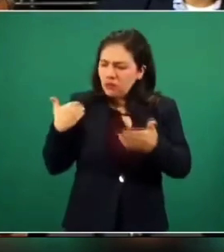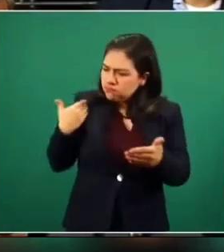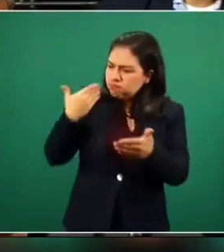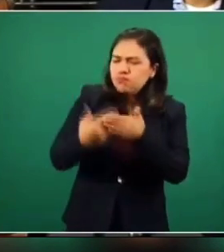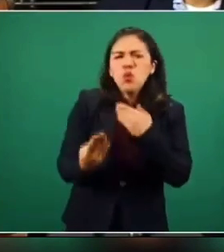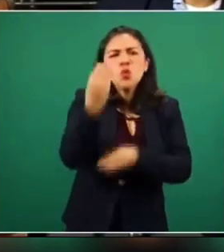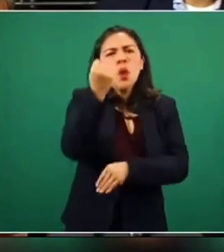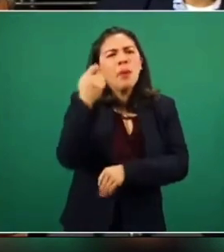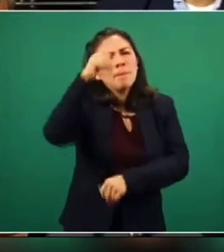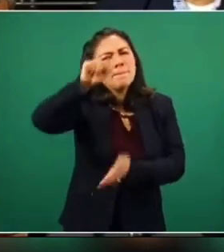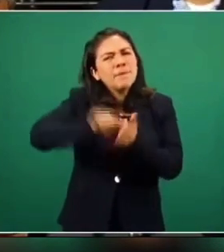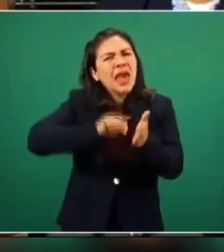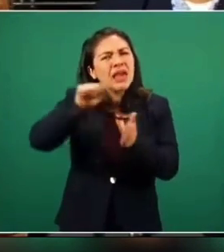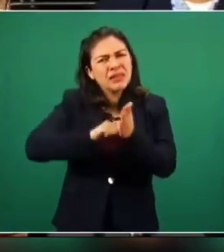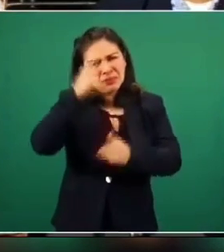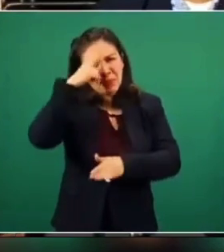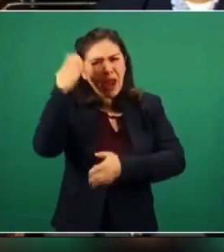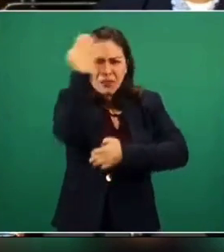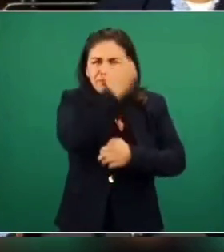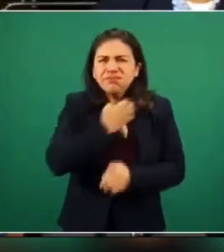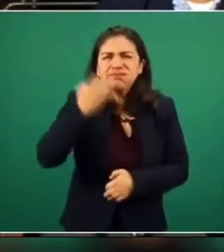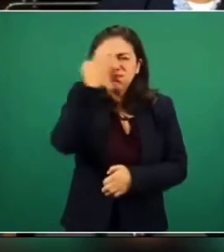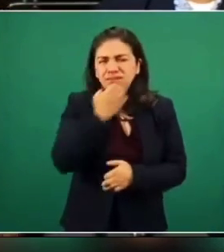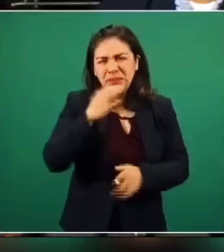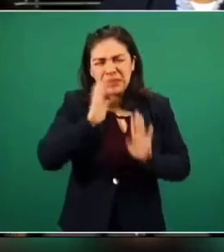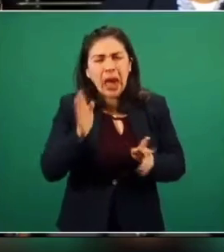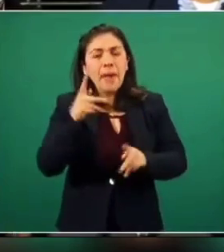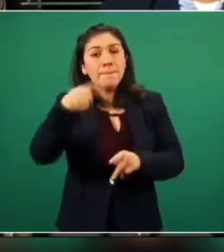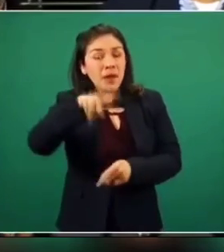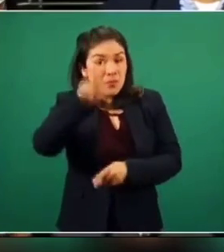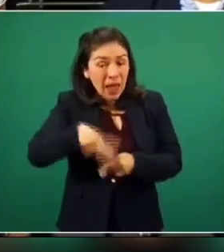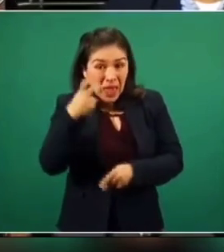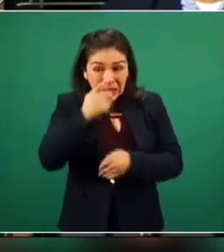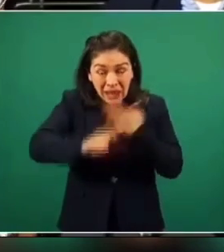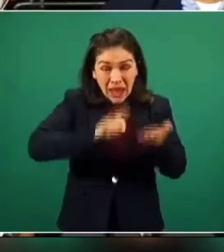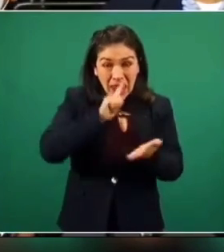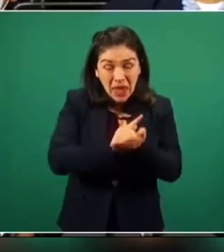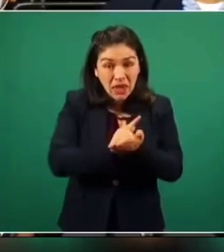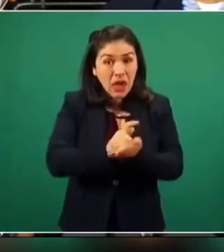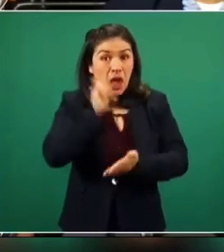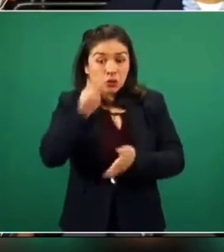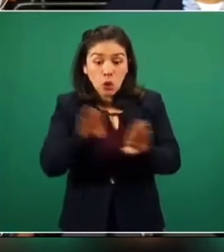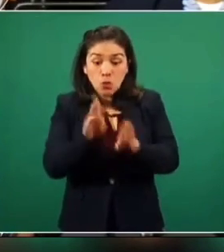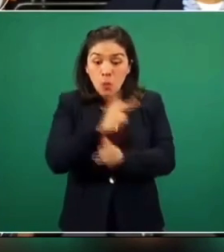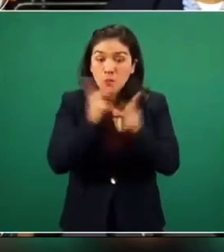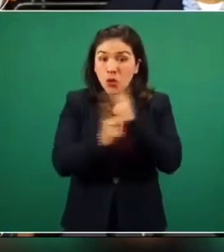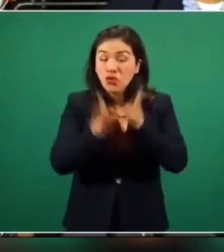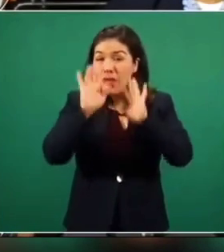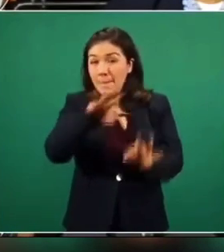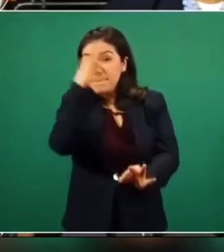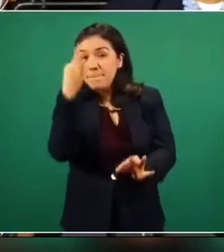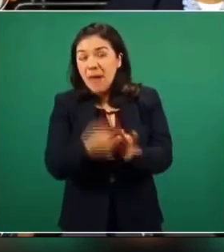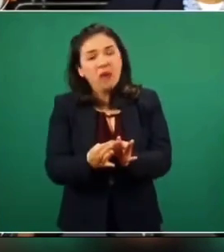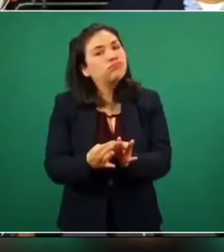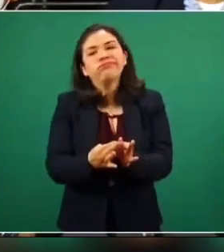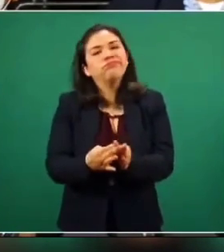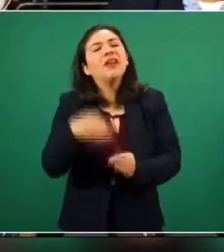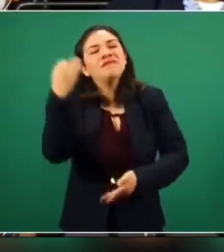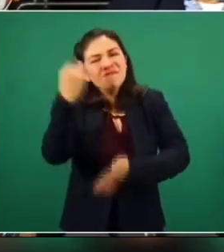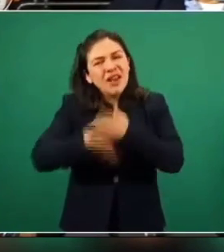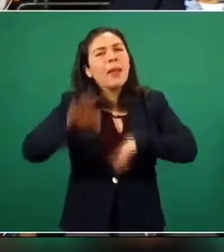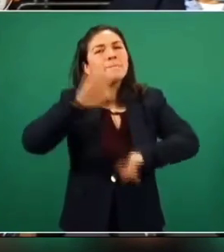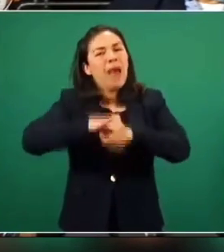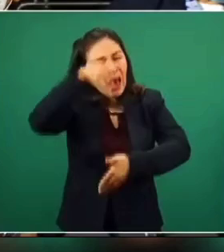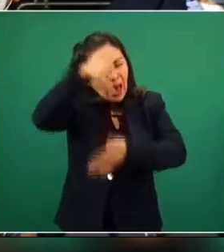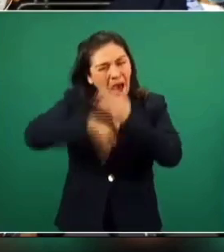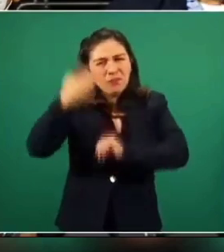meses de análisis profundo, de discusión, pero la verdad es que una ley nunca es un producto acabado y más vale hacer un